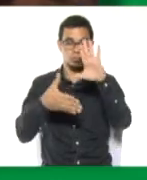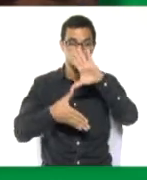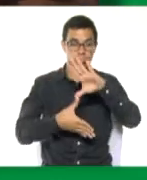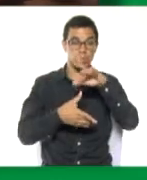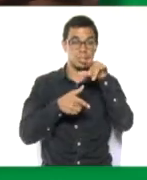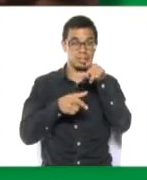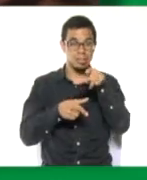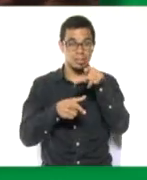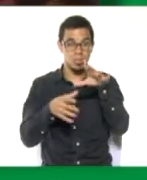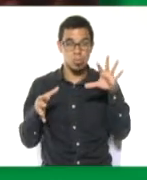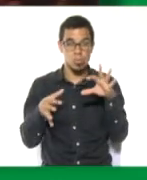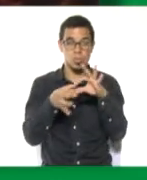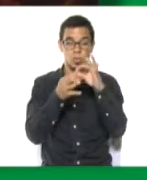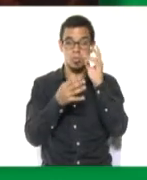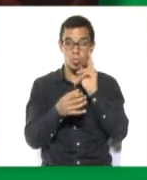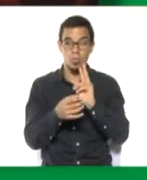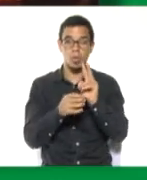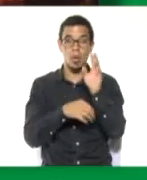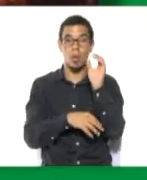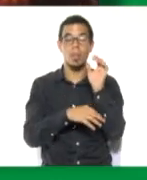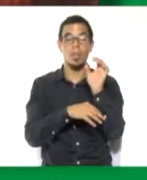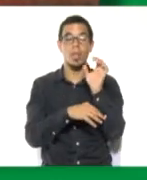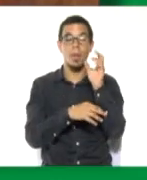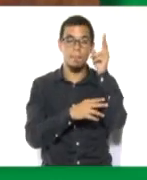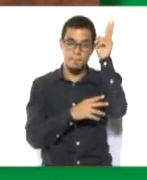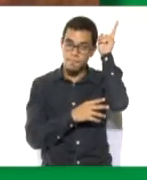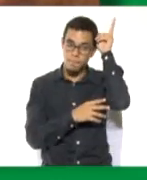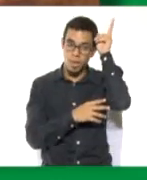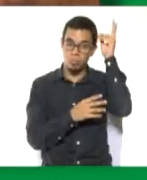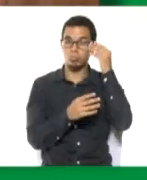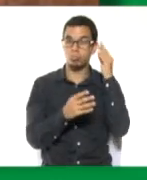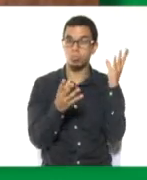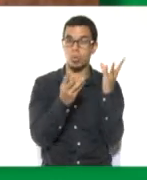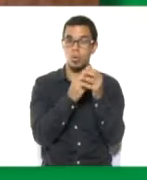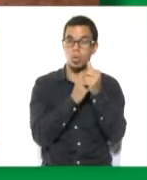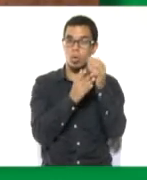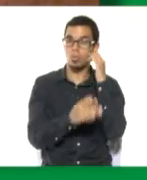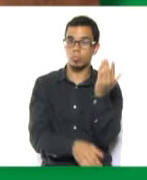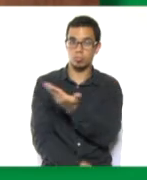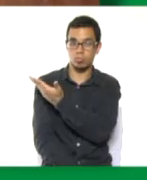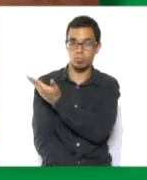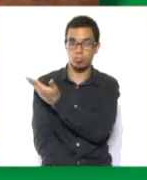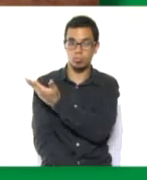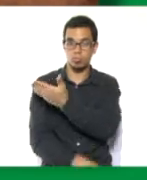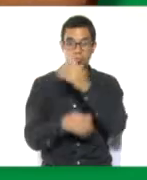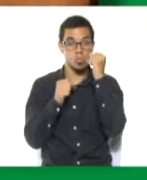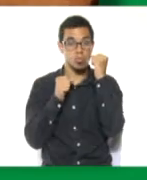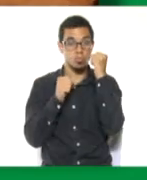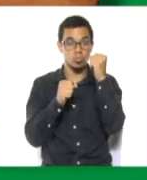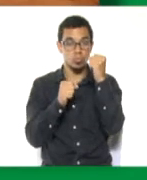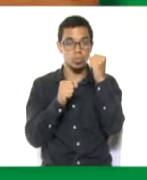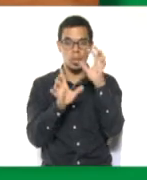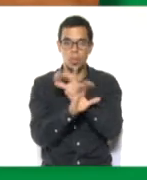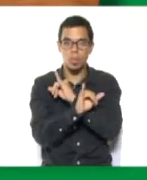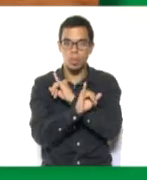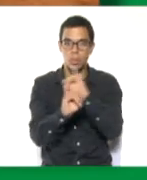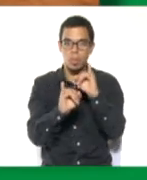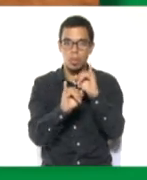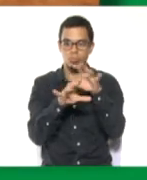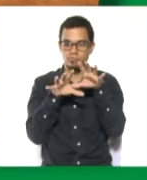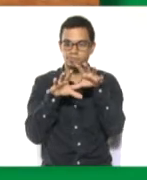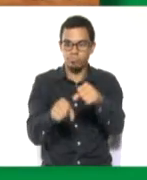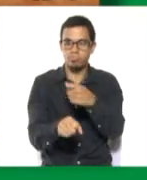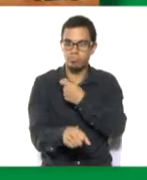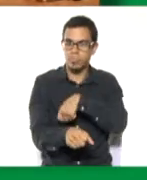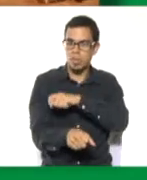ejército unido libertador del Perú al bando de Antonio José de Sucre consiguió una victoria que marcó el fin del dominio